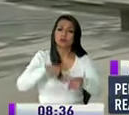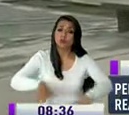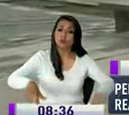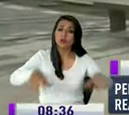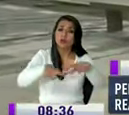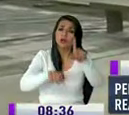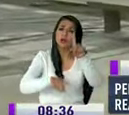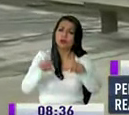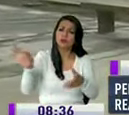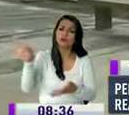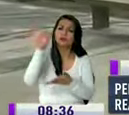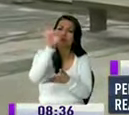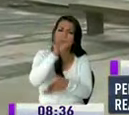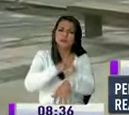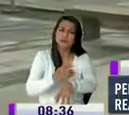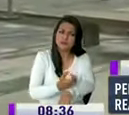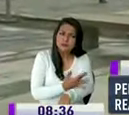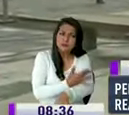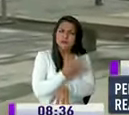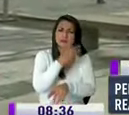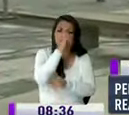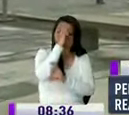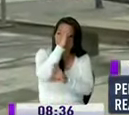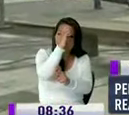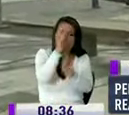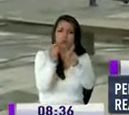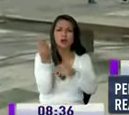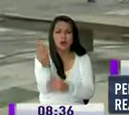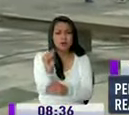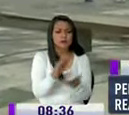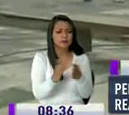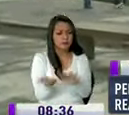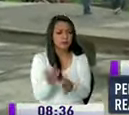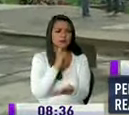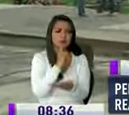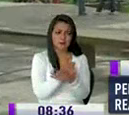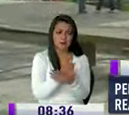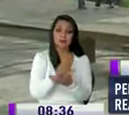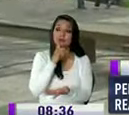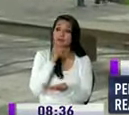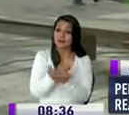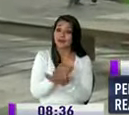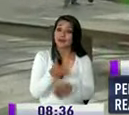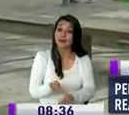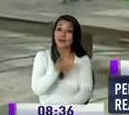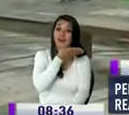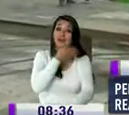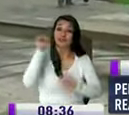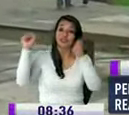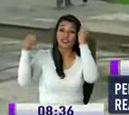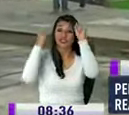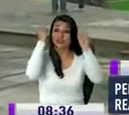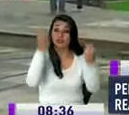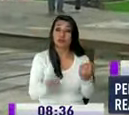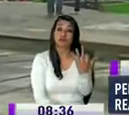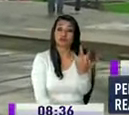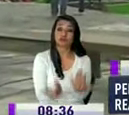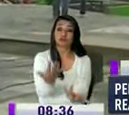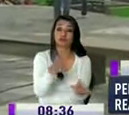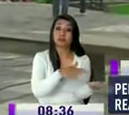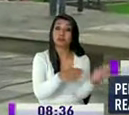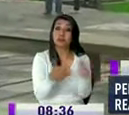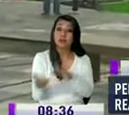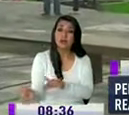para muchos representa algo sensible así es este parque al ser al haber ocurrido esta tragedia cuenta una historia